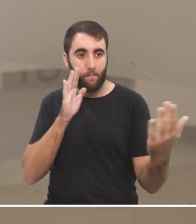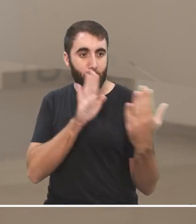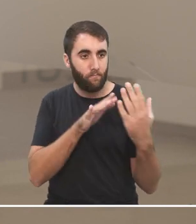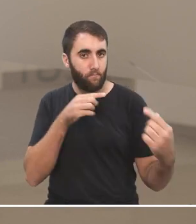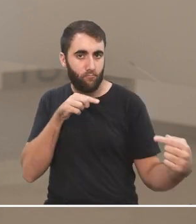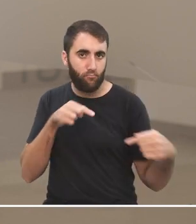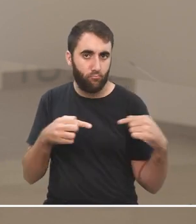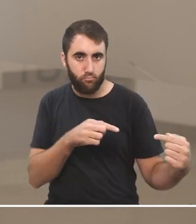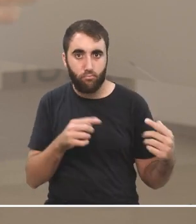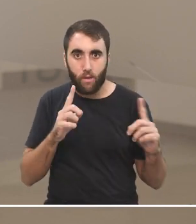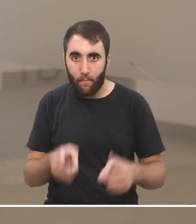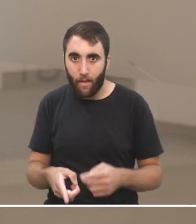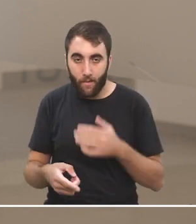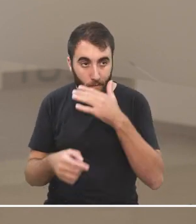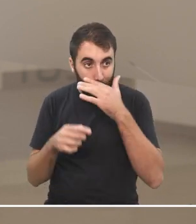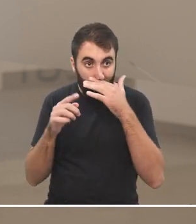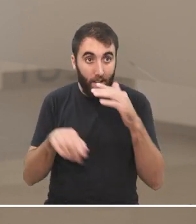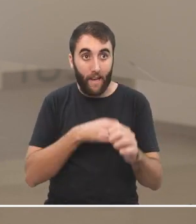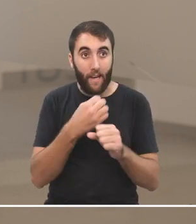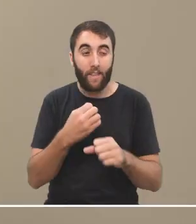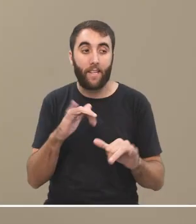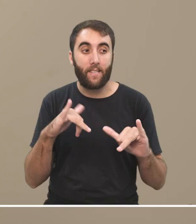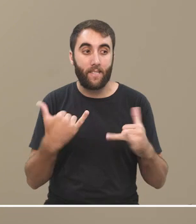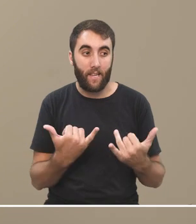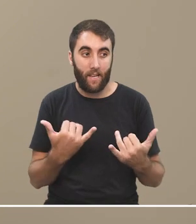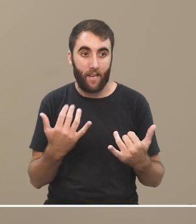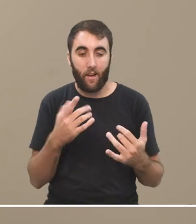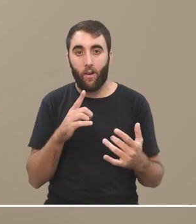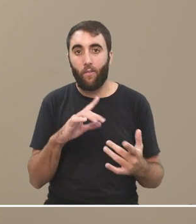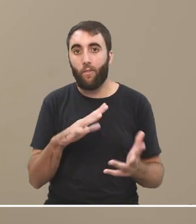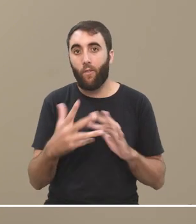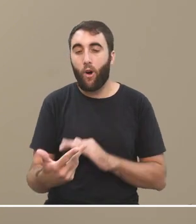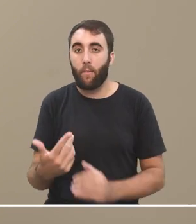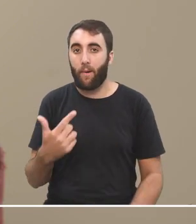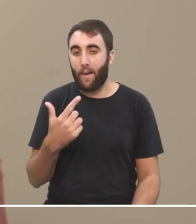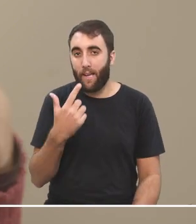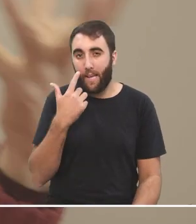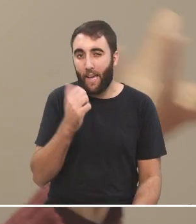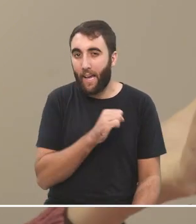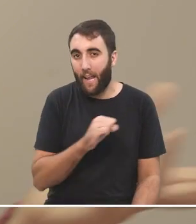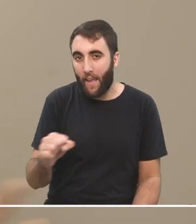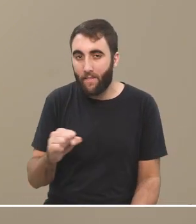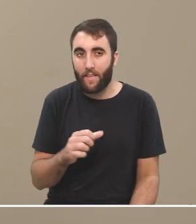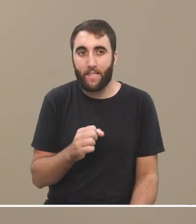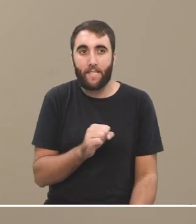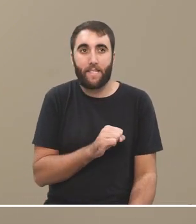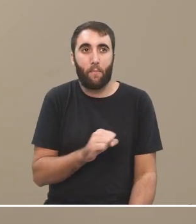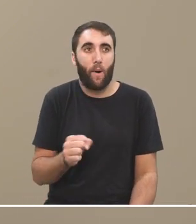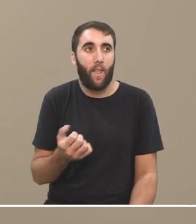y tanto es que se configuraron estas estas figuras inéditas y llegaron a